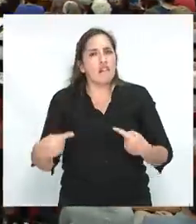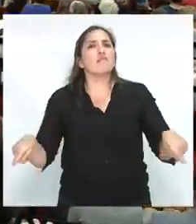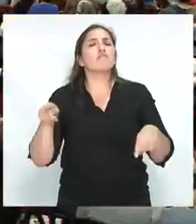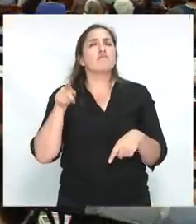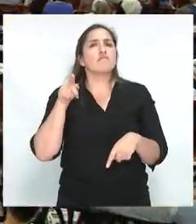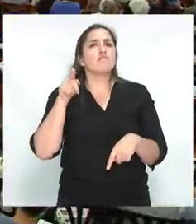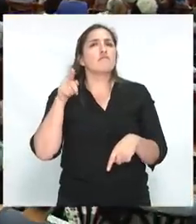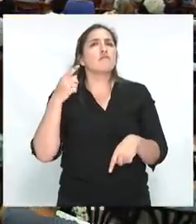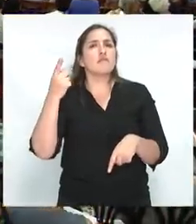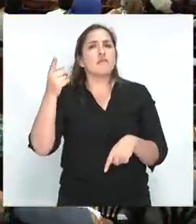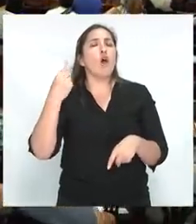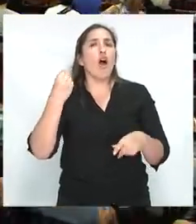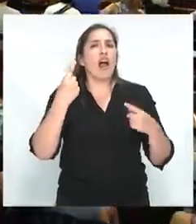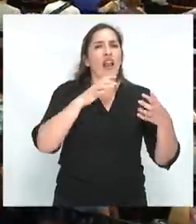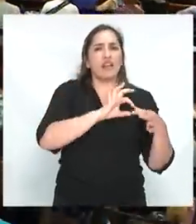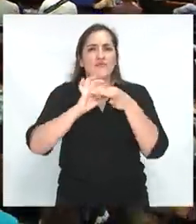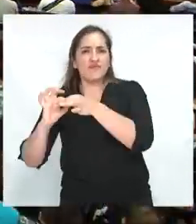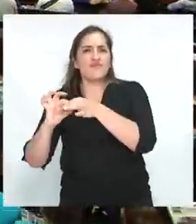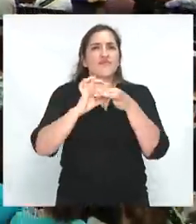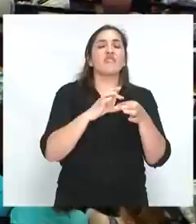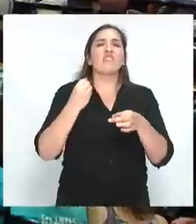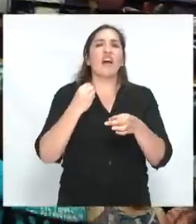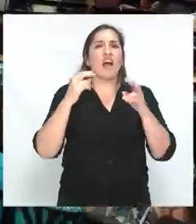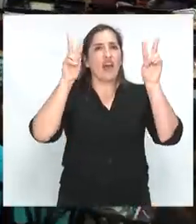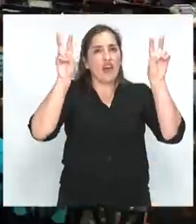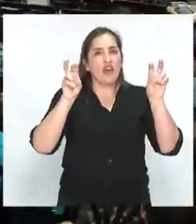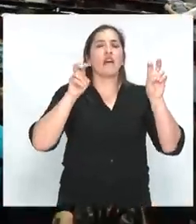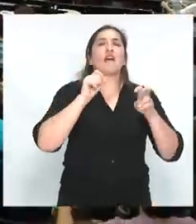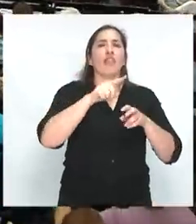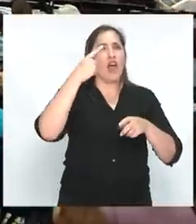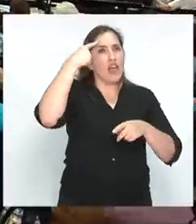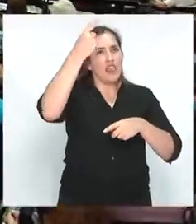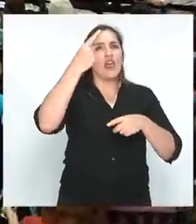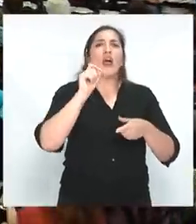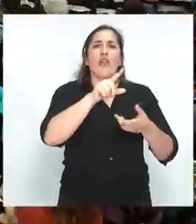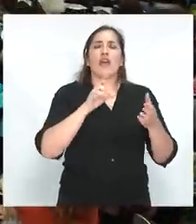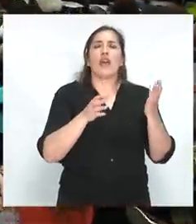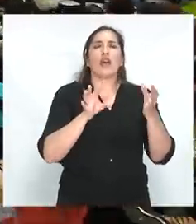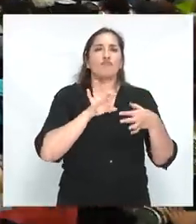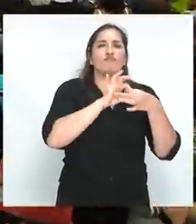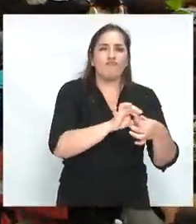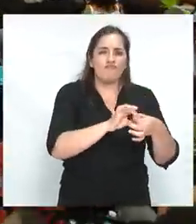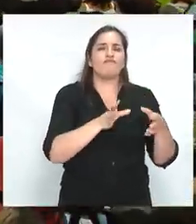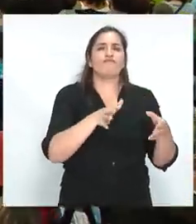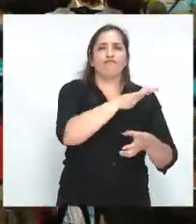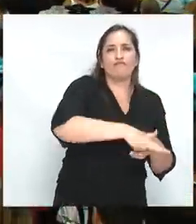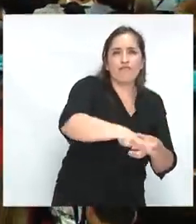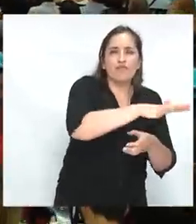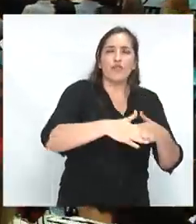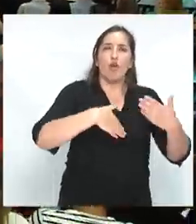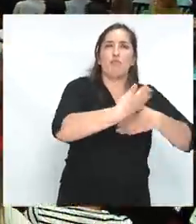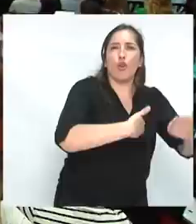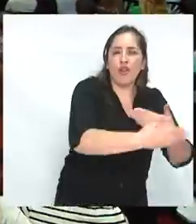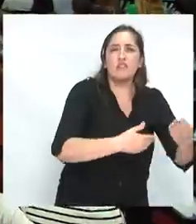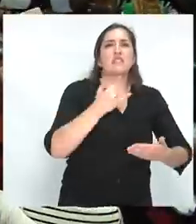entre progresismo y libertad. Por lo general, los que venimos de las izquierdas de los años 60 y